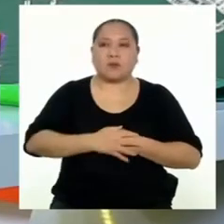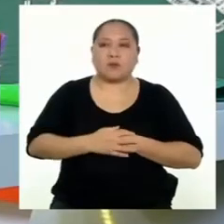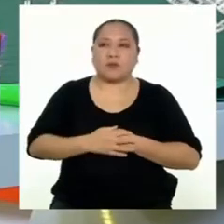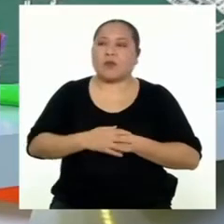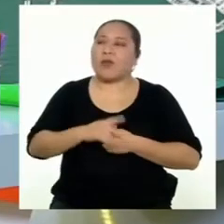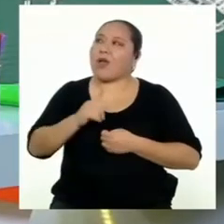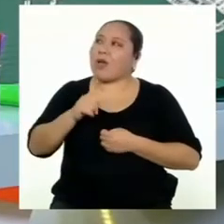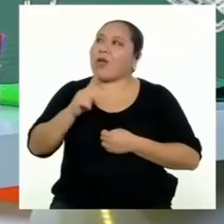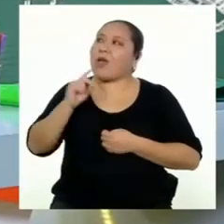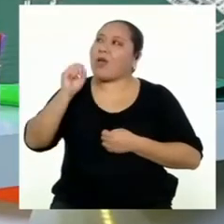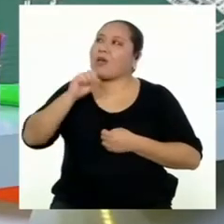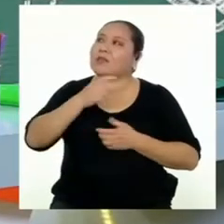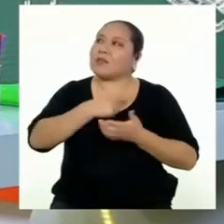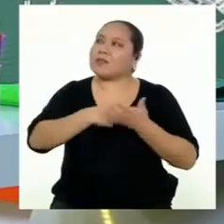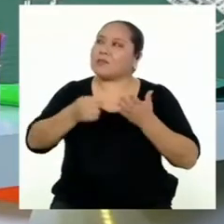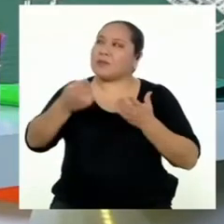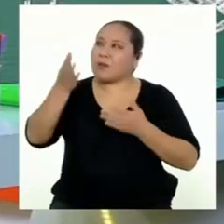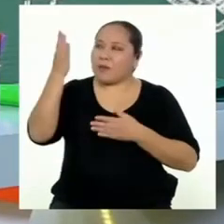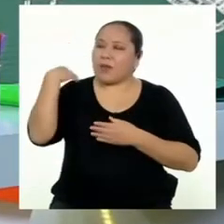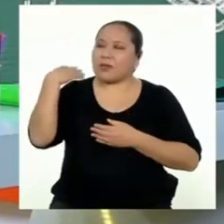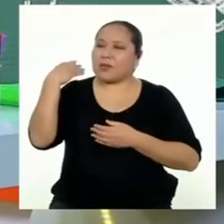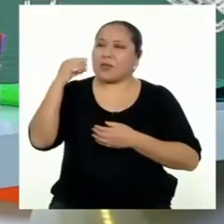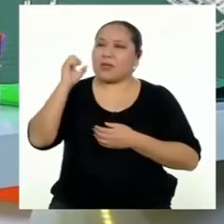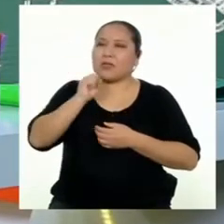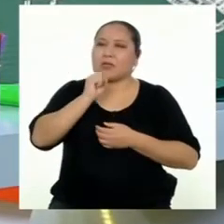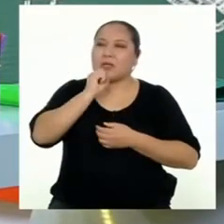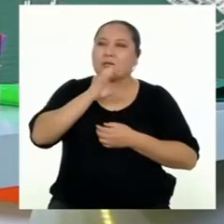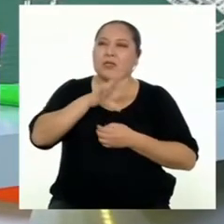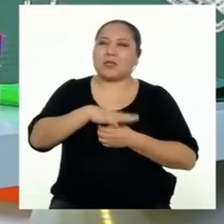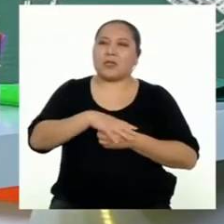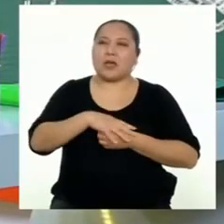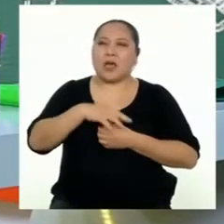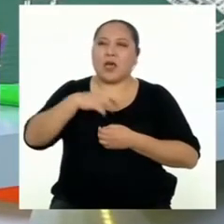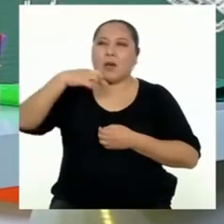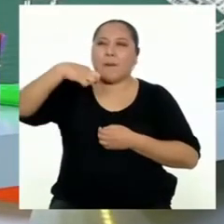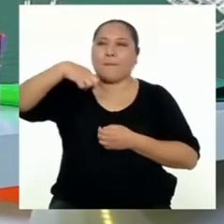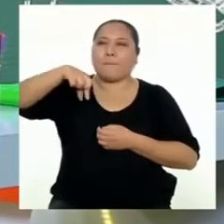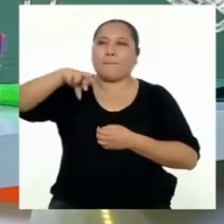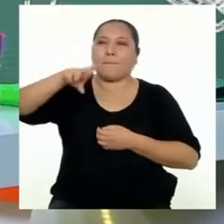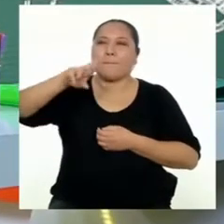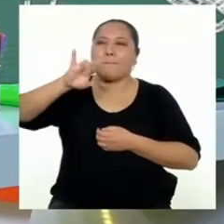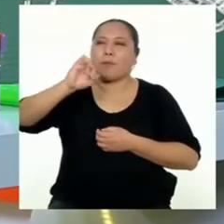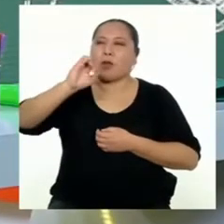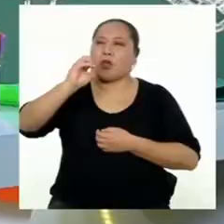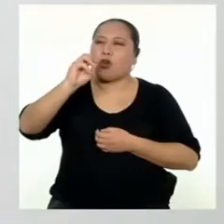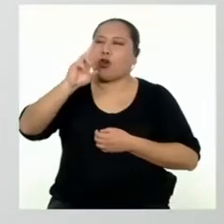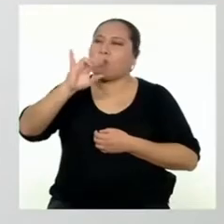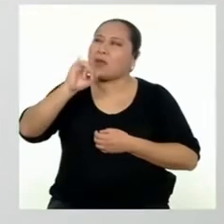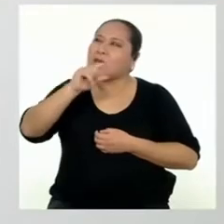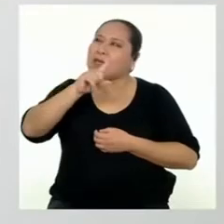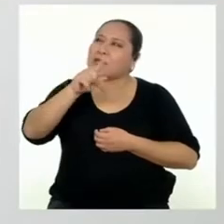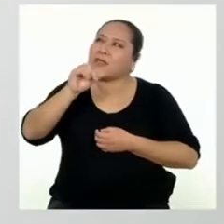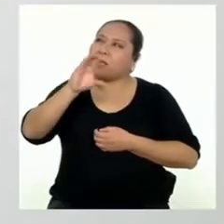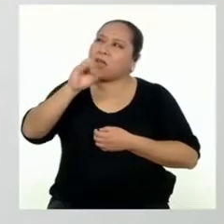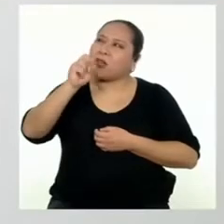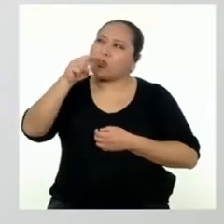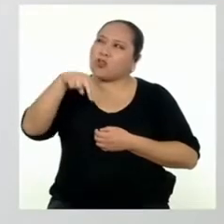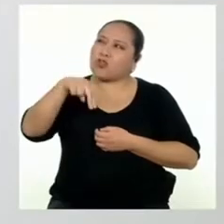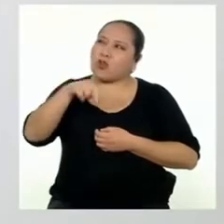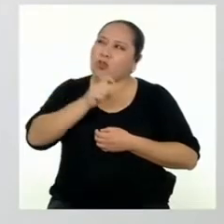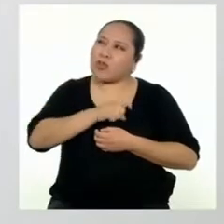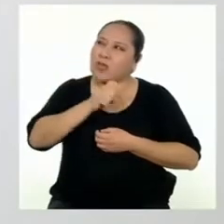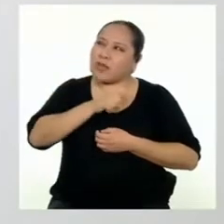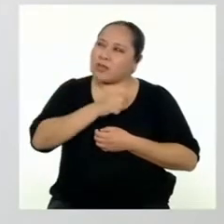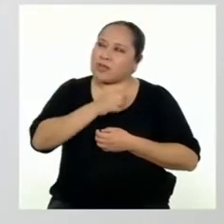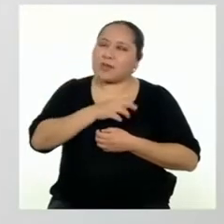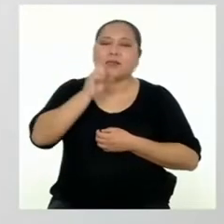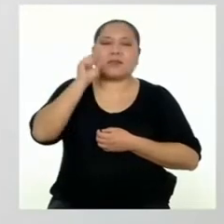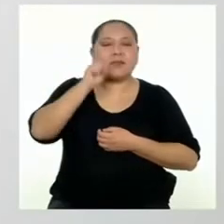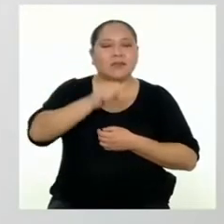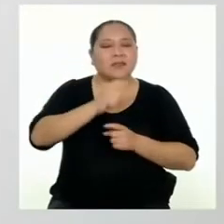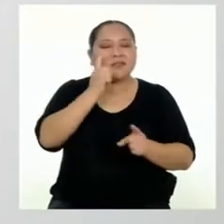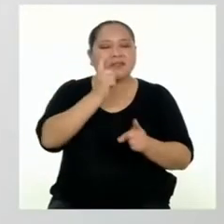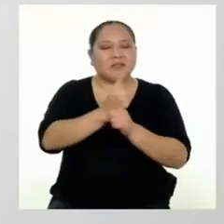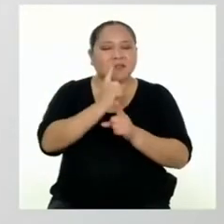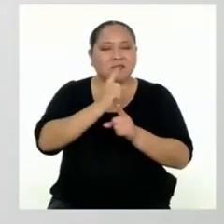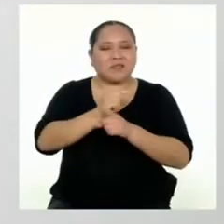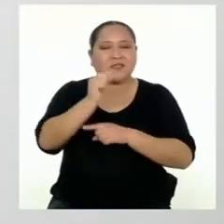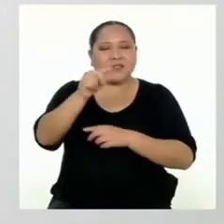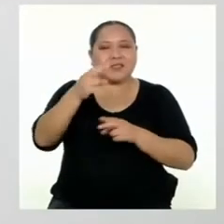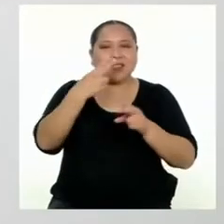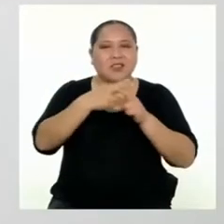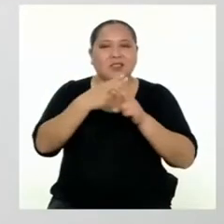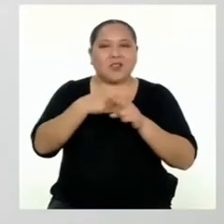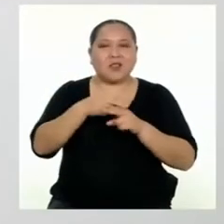así vimos la semana pasada. Creo que se decía priorización de necesidades. Ajá, así se llama.